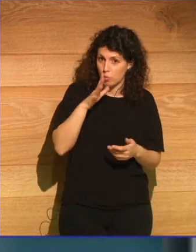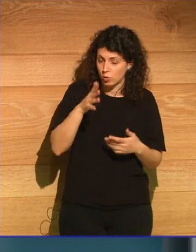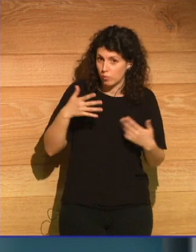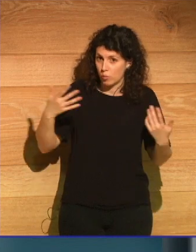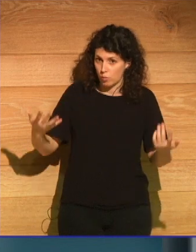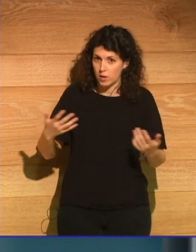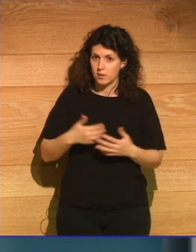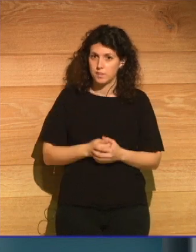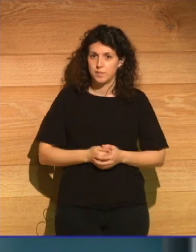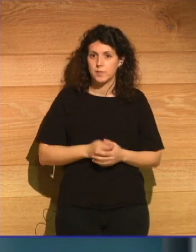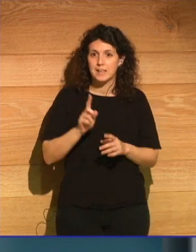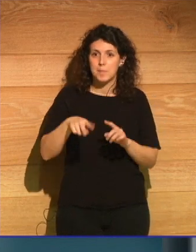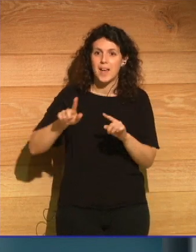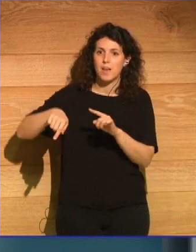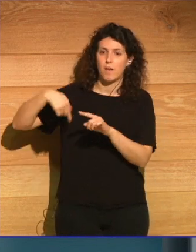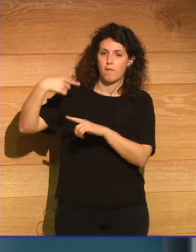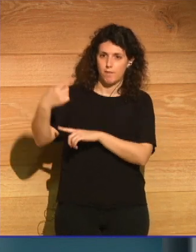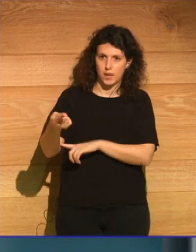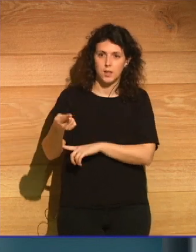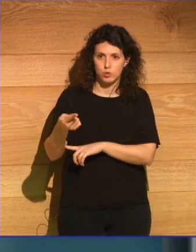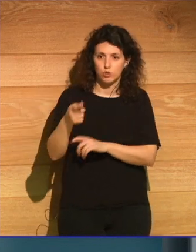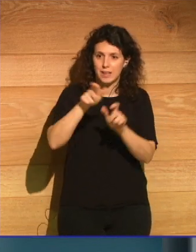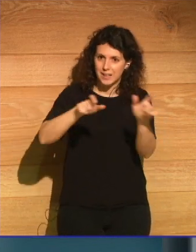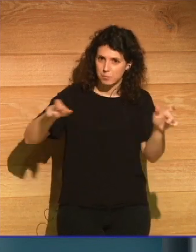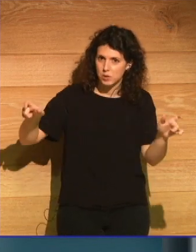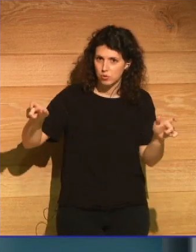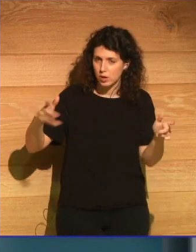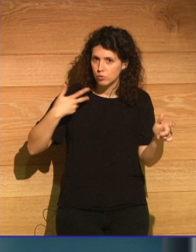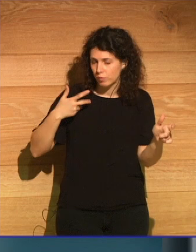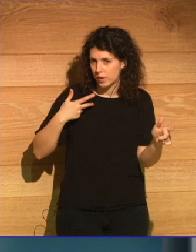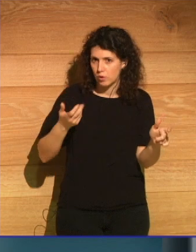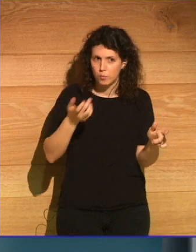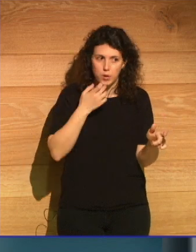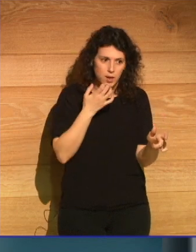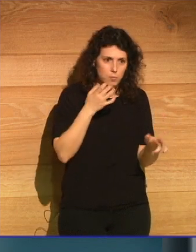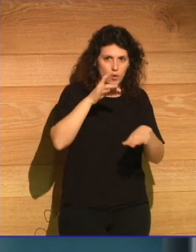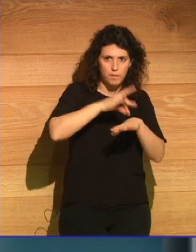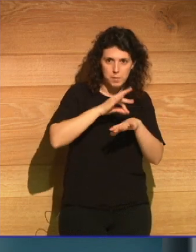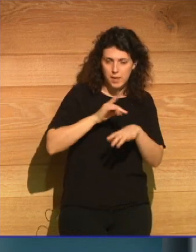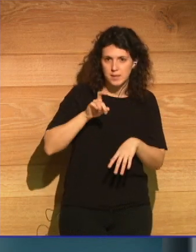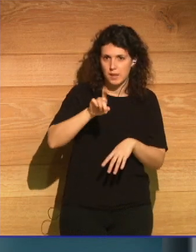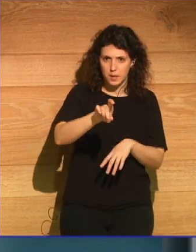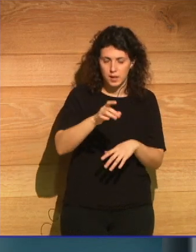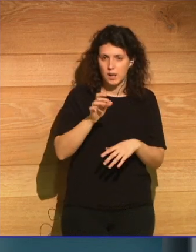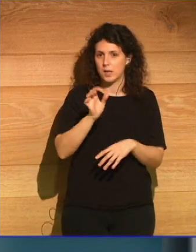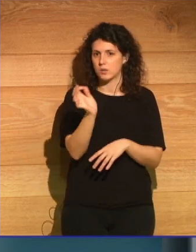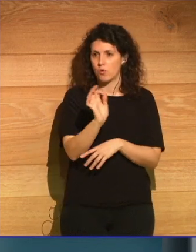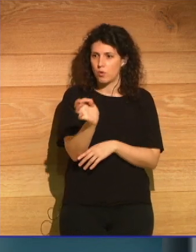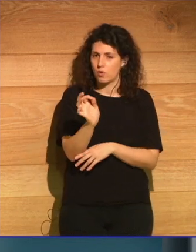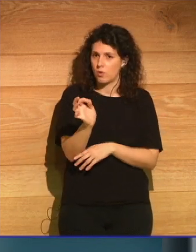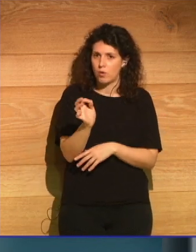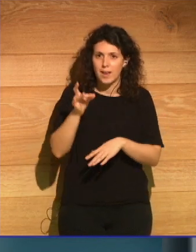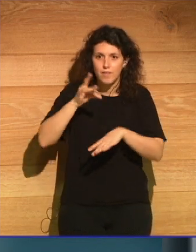y los efectos intergeneracionales las enfermedades cancerígenas las las